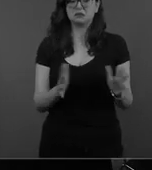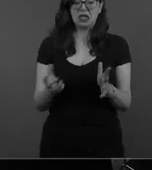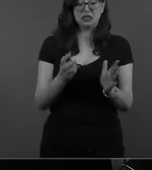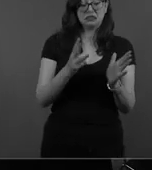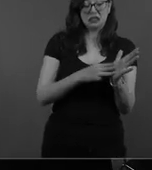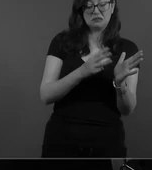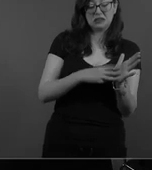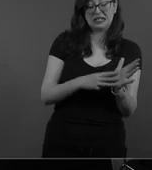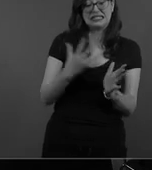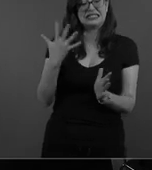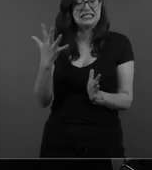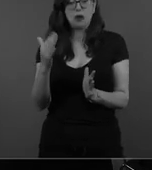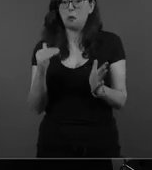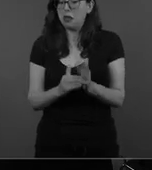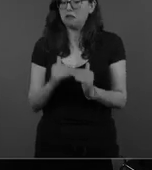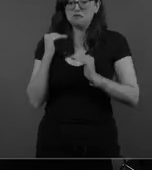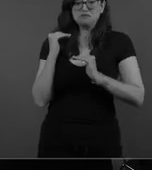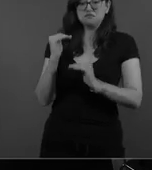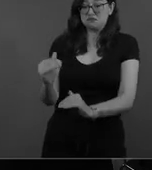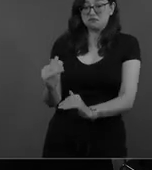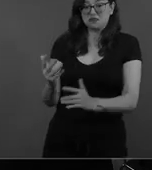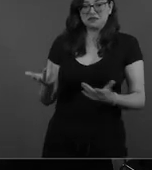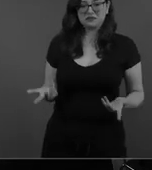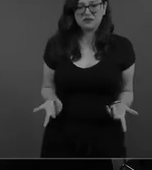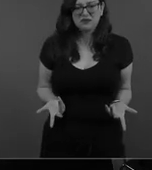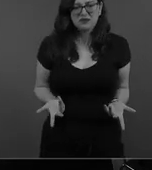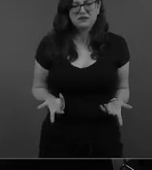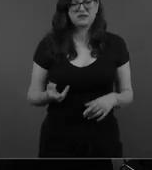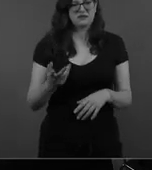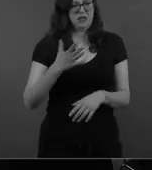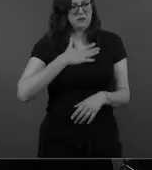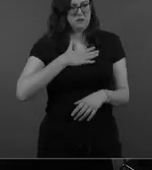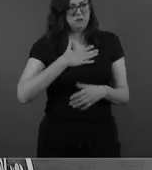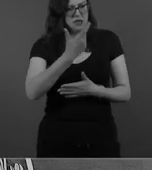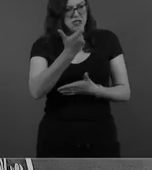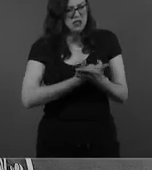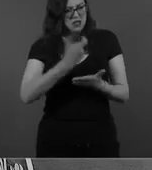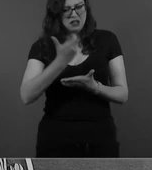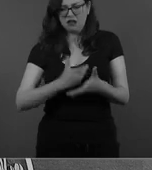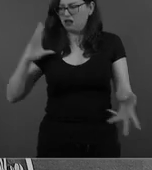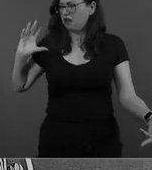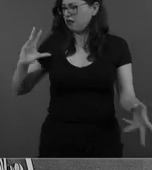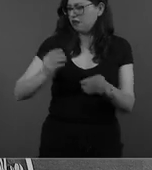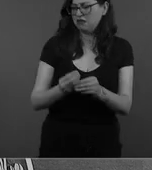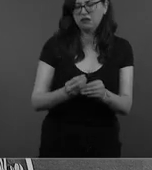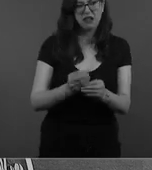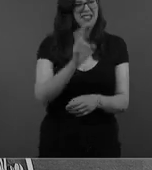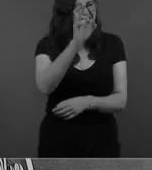y cinco mil pesos, es decir, un porcentaje aproximado del 30 por ciento de los salarios que